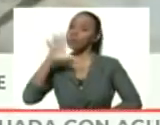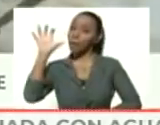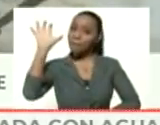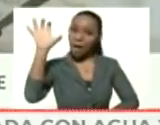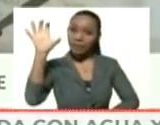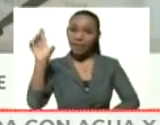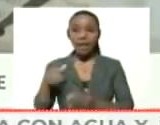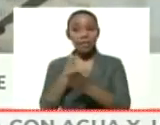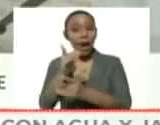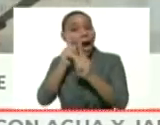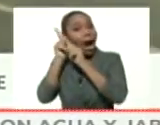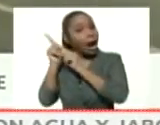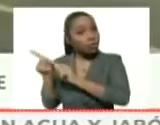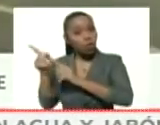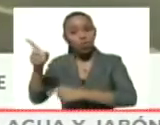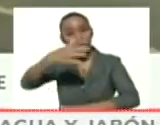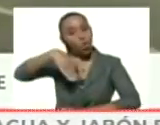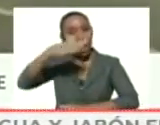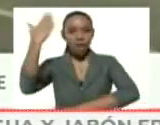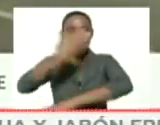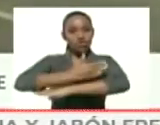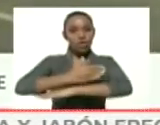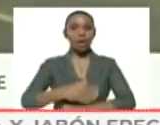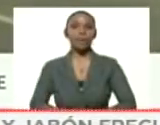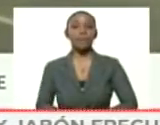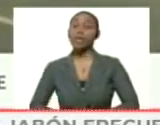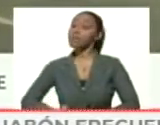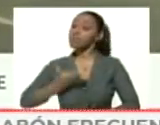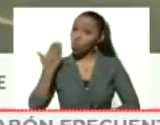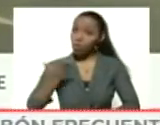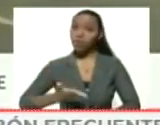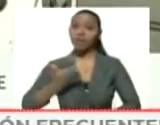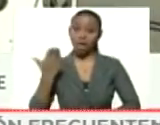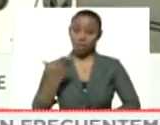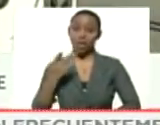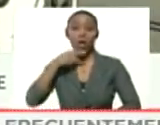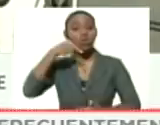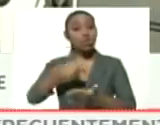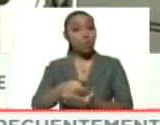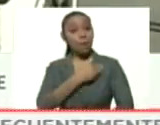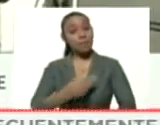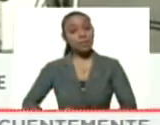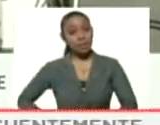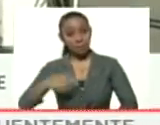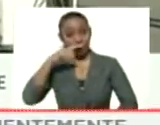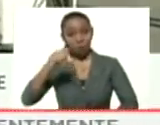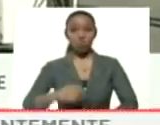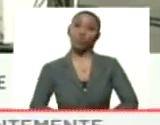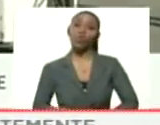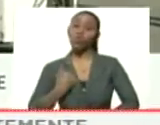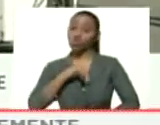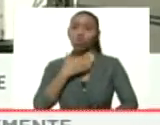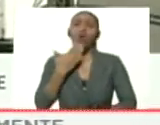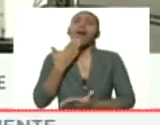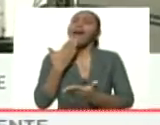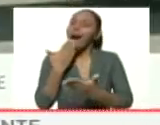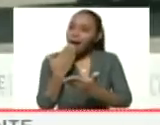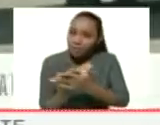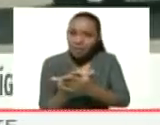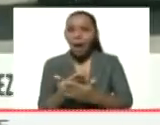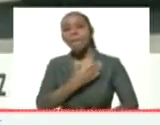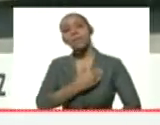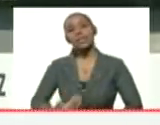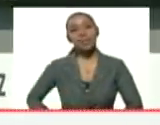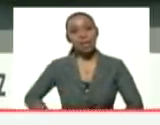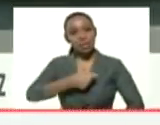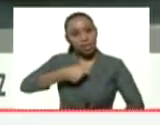a través de toda la frontera. Importante, en nombre del presidente Nicolás Maduro, hemos agradecido al presidente Xi